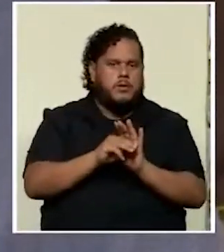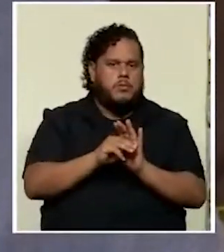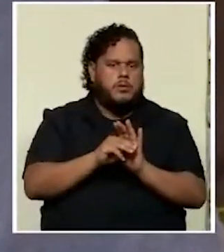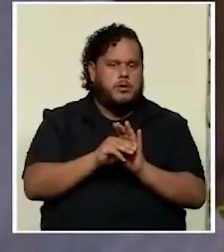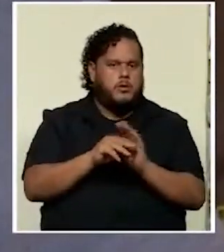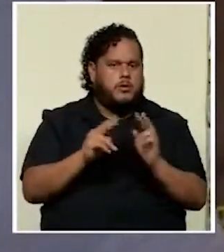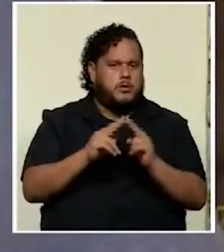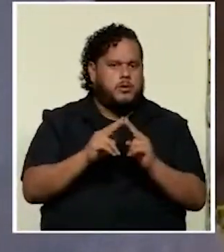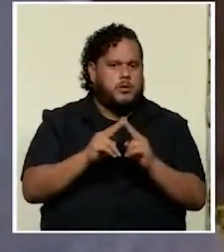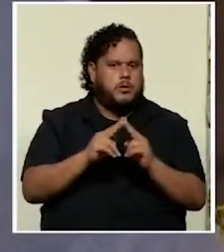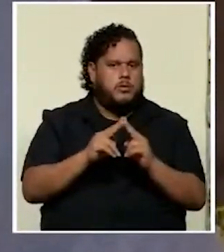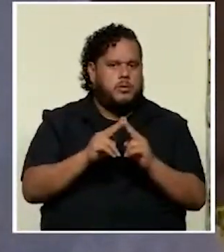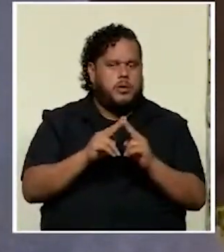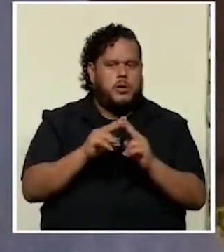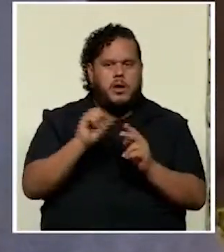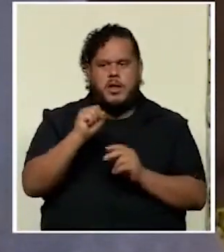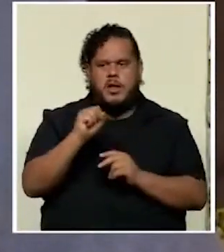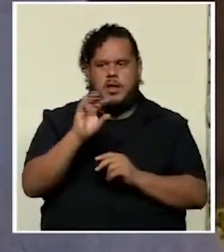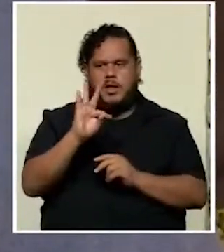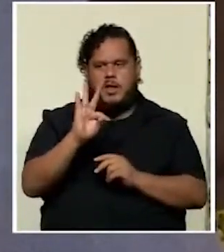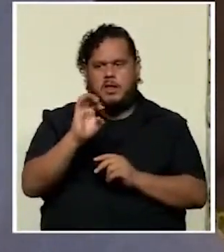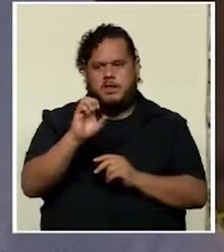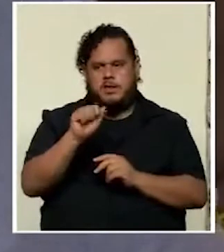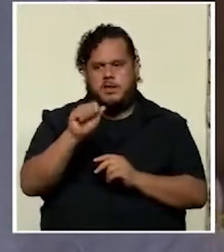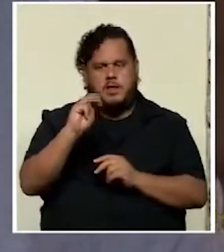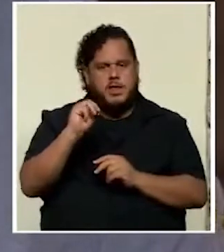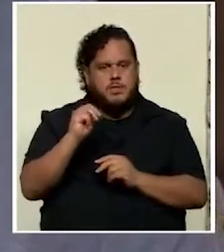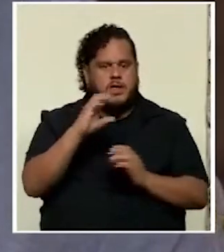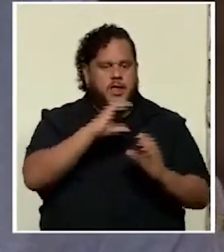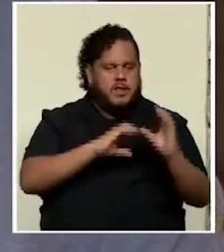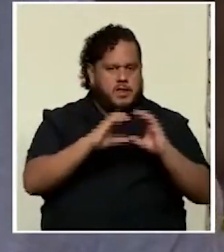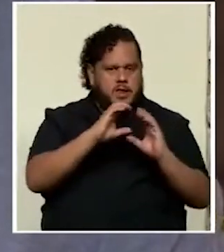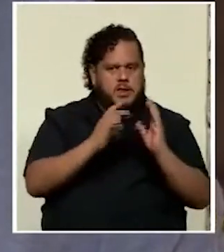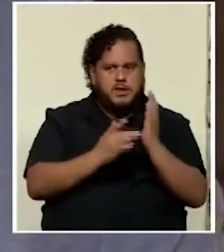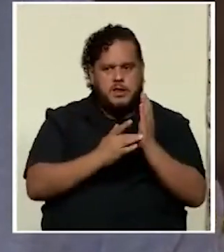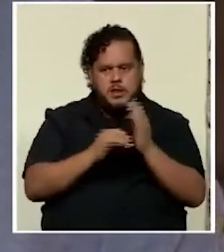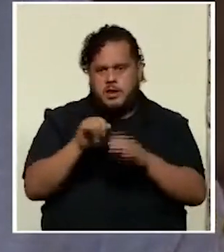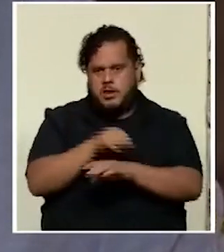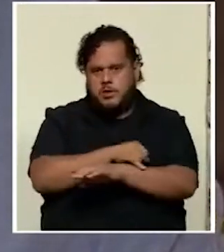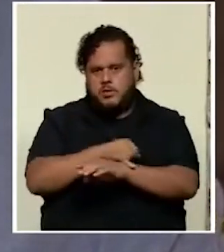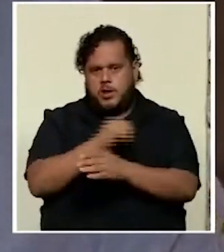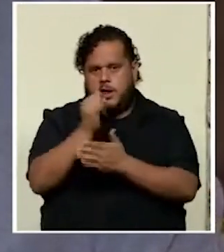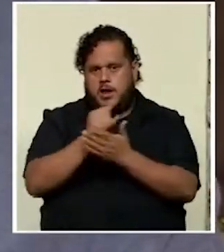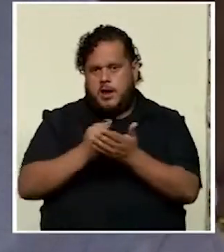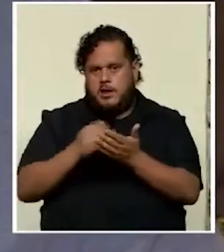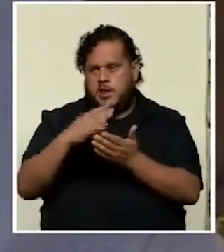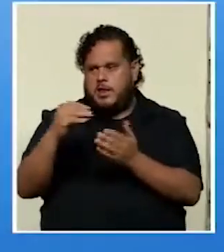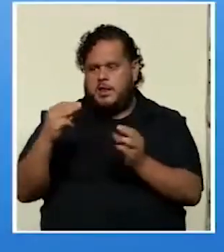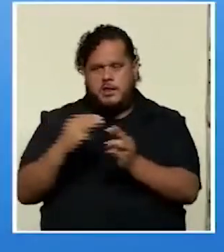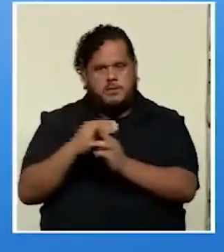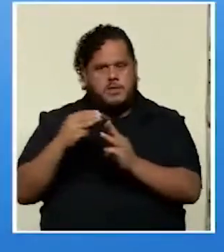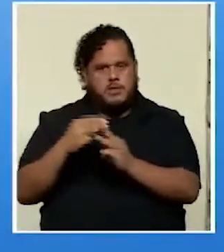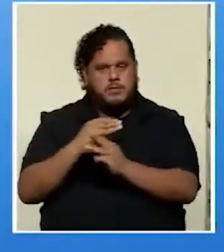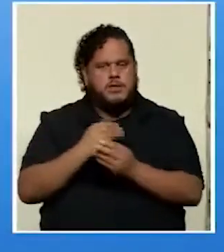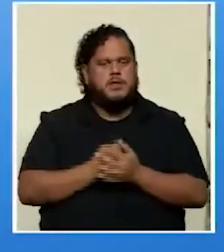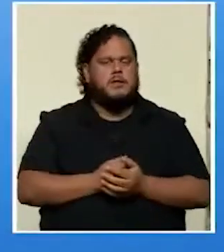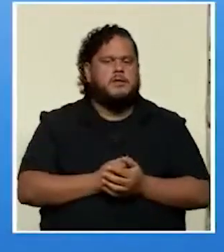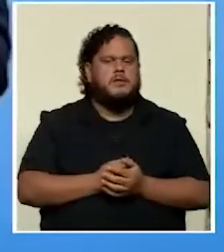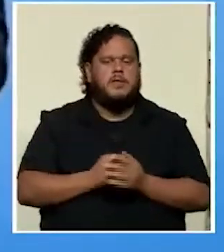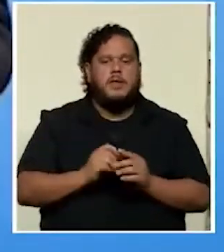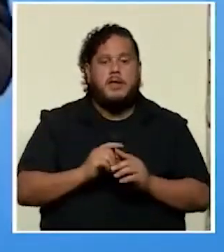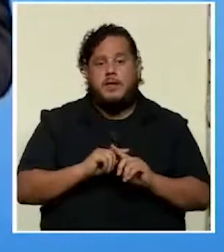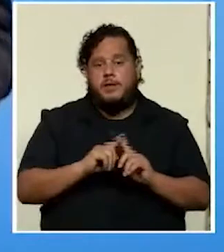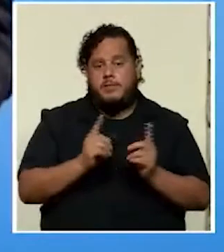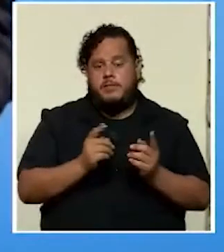como STEAM que agrupa ciencias tecnología ingenierías arte y matemáticas sin